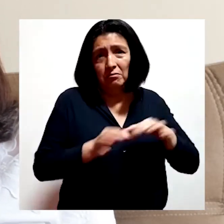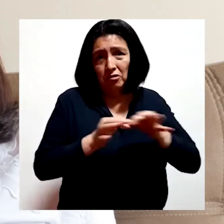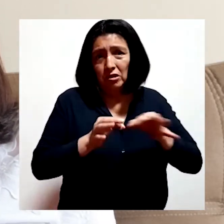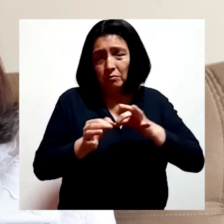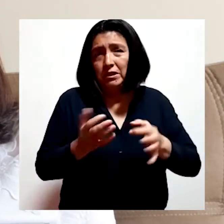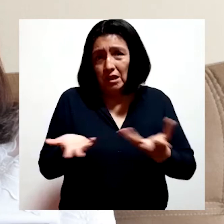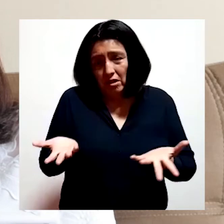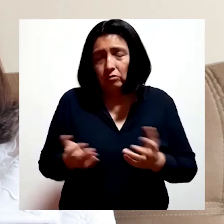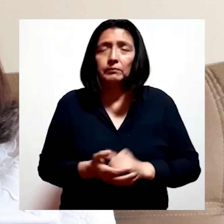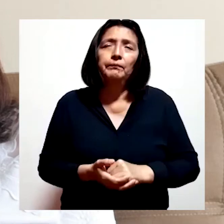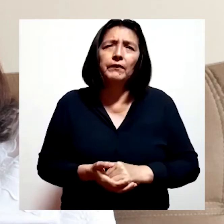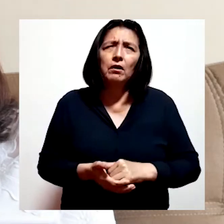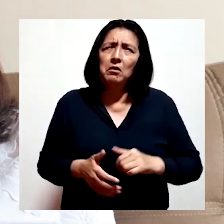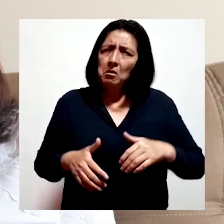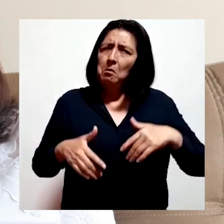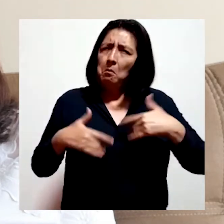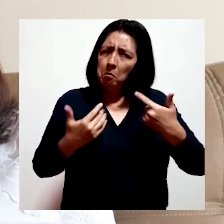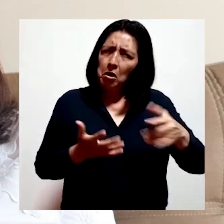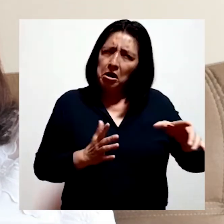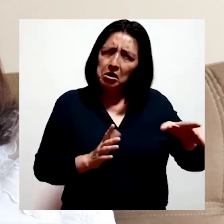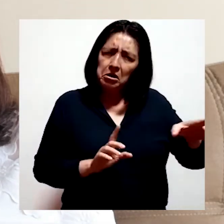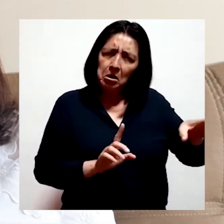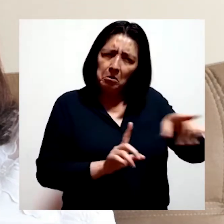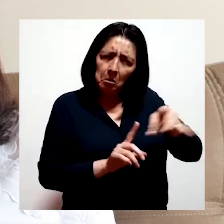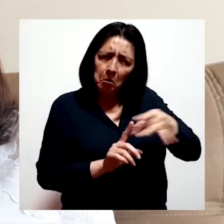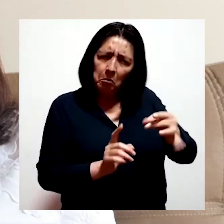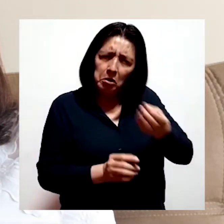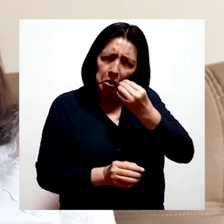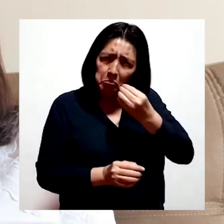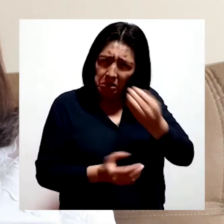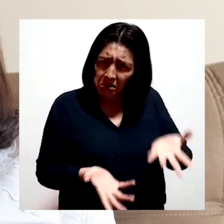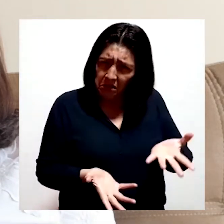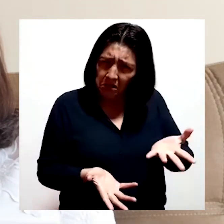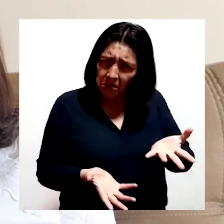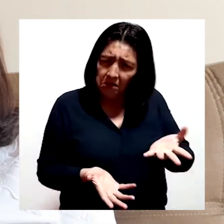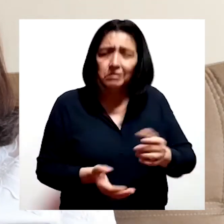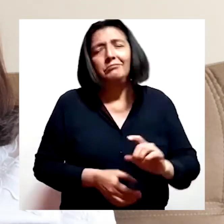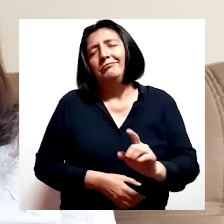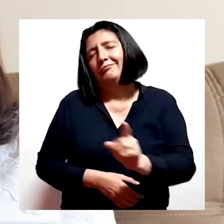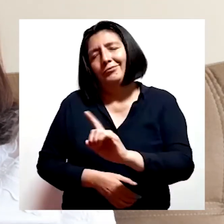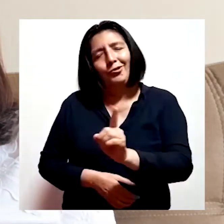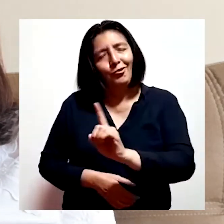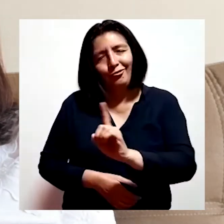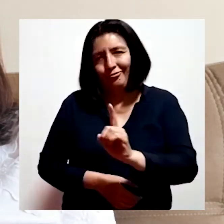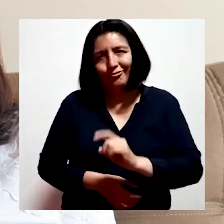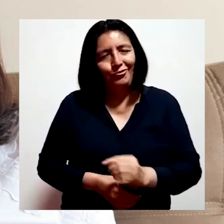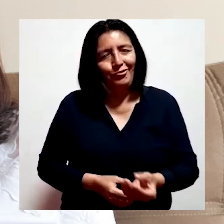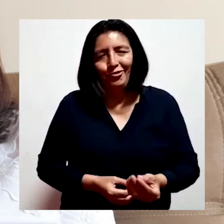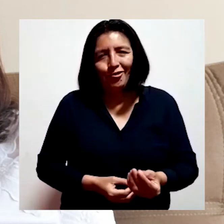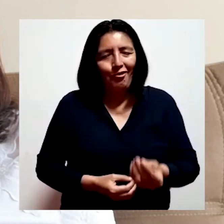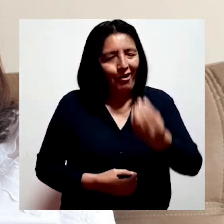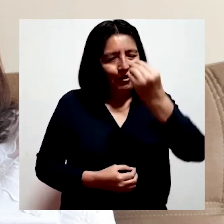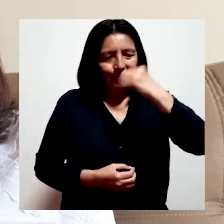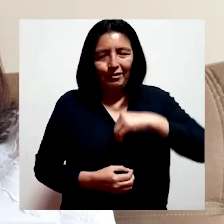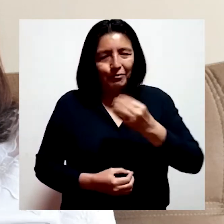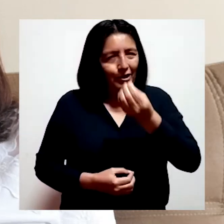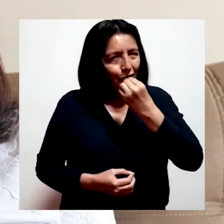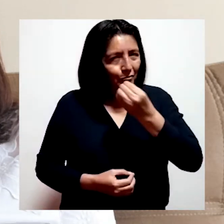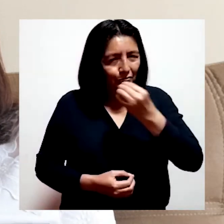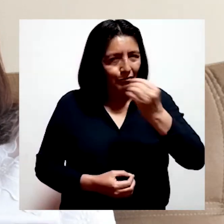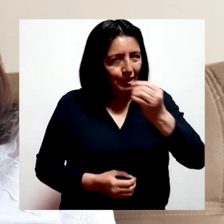¿Se puede contraer el virus a través del consumo de algún alimento? No, no se contrae por consumir alimentos.